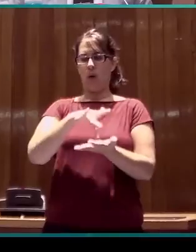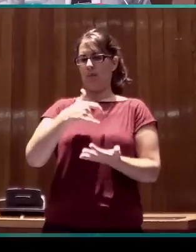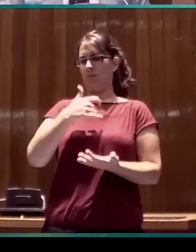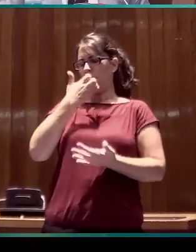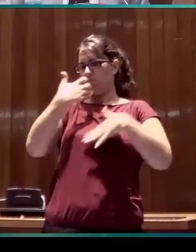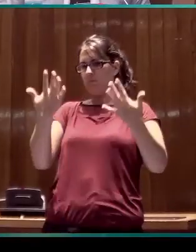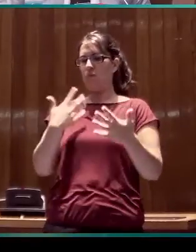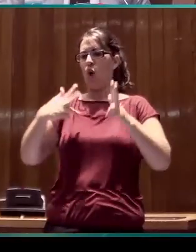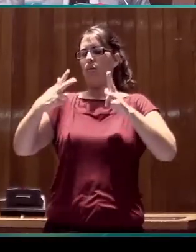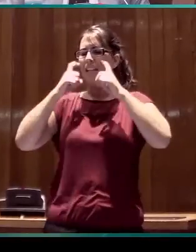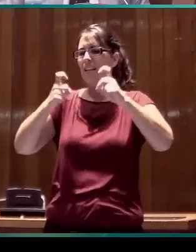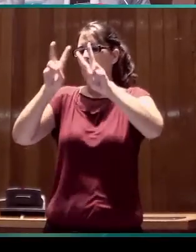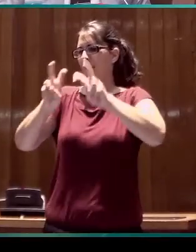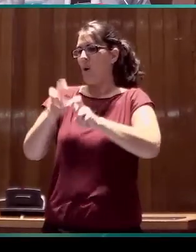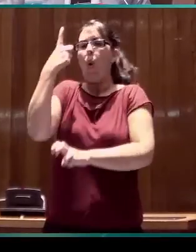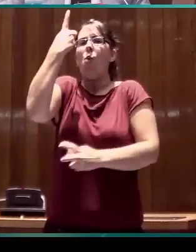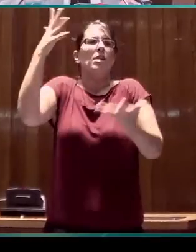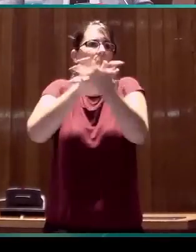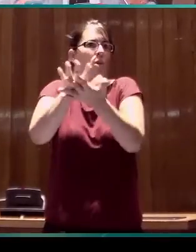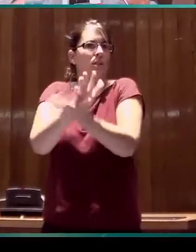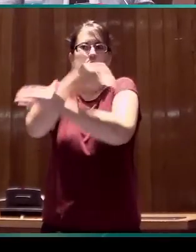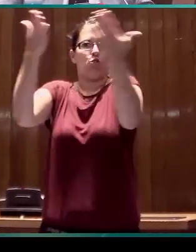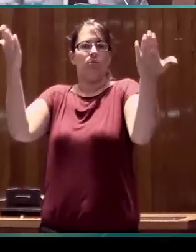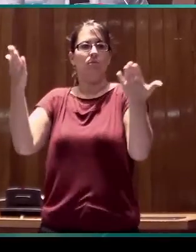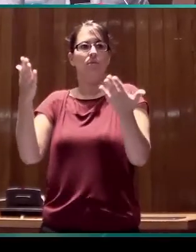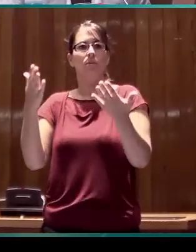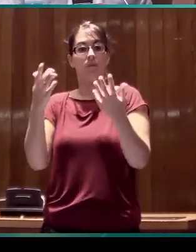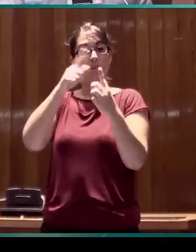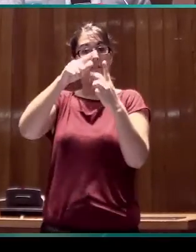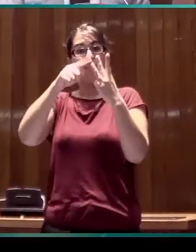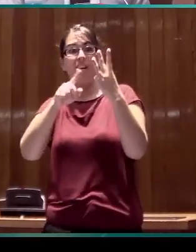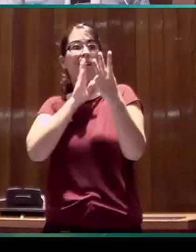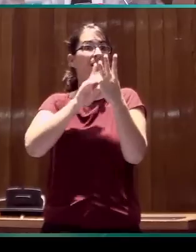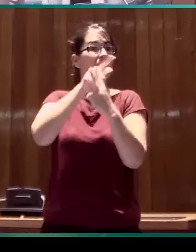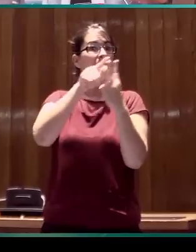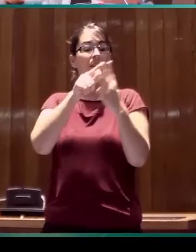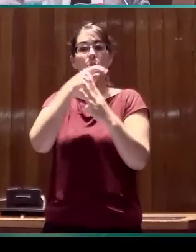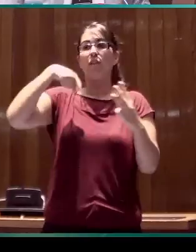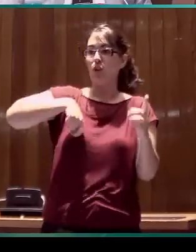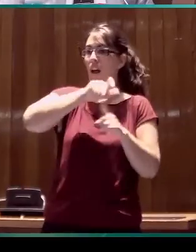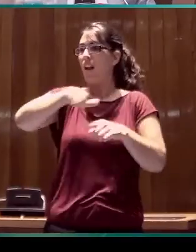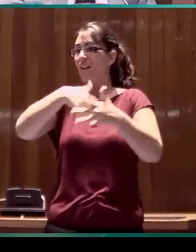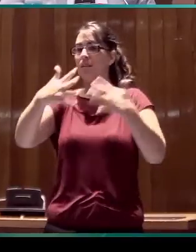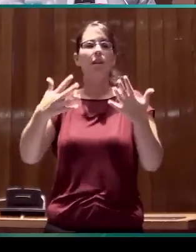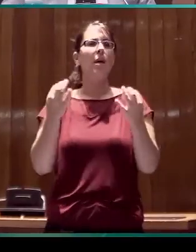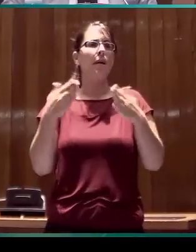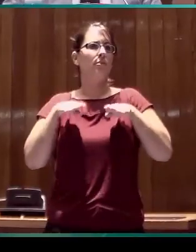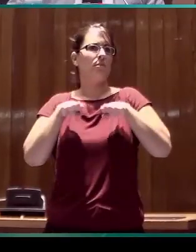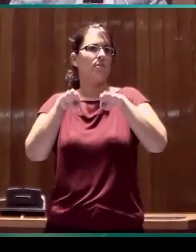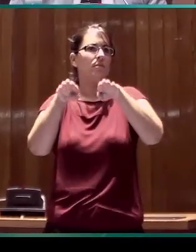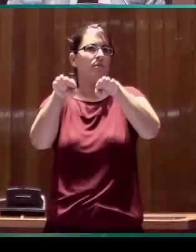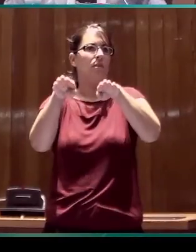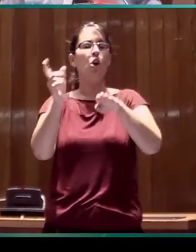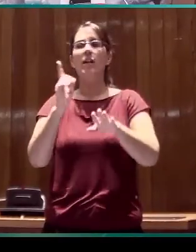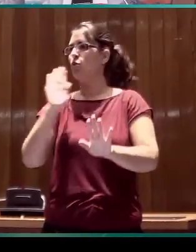una lengua de signos tenemos que actuar en paralelo. Los agentes deben actuar en paralelo. No podemos decir, paremos las máquinas, primero vamos a